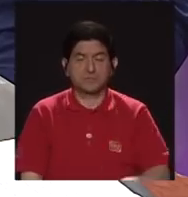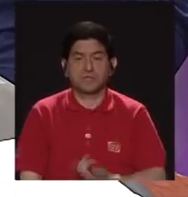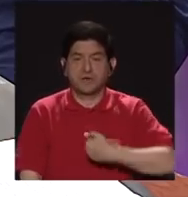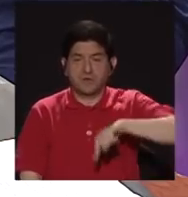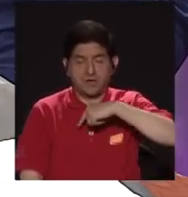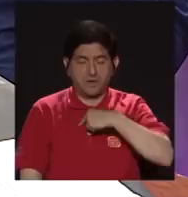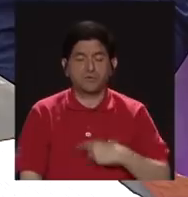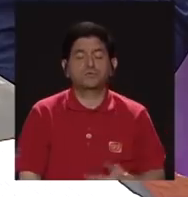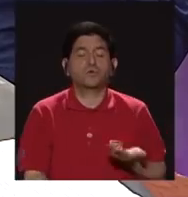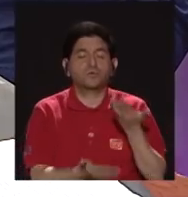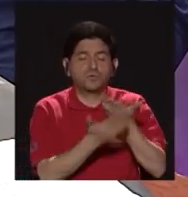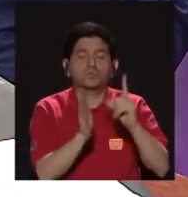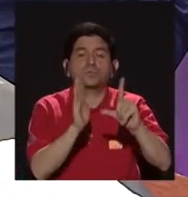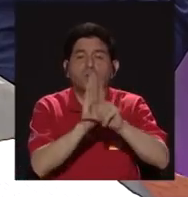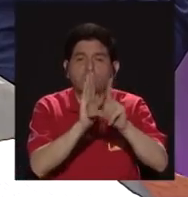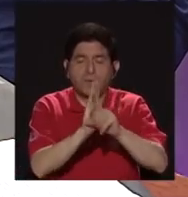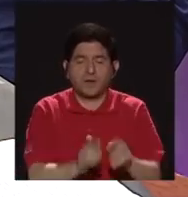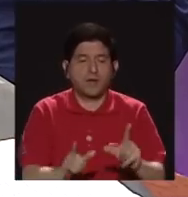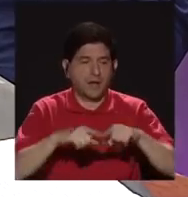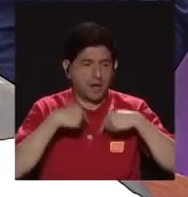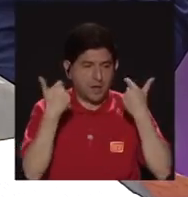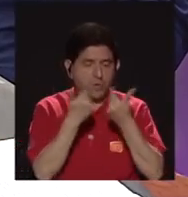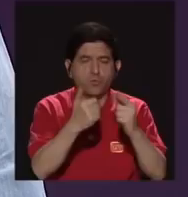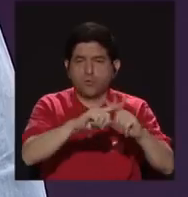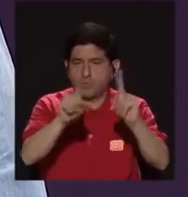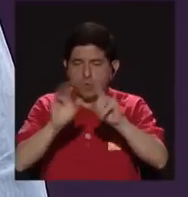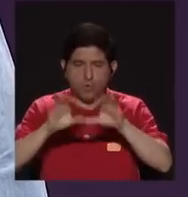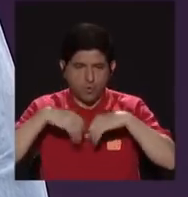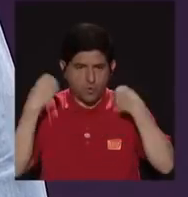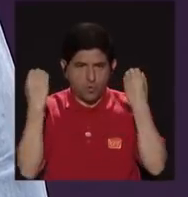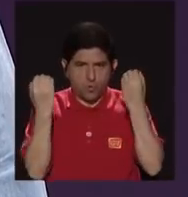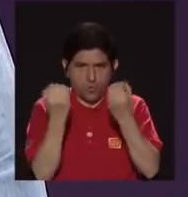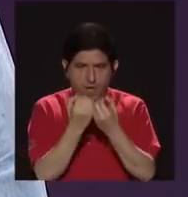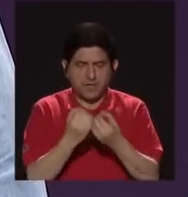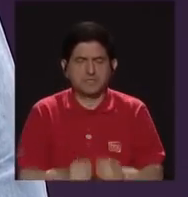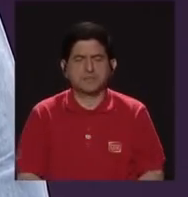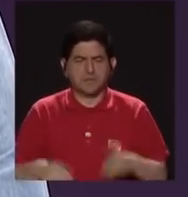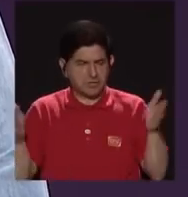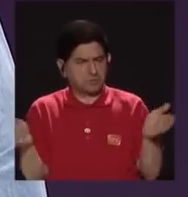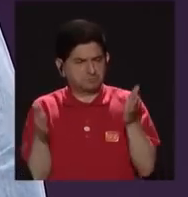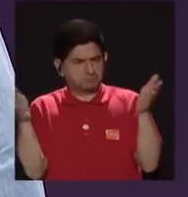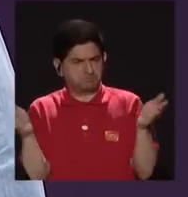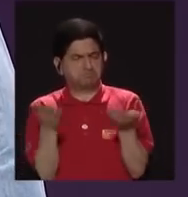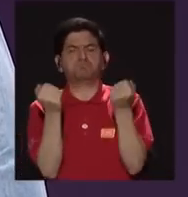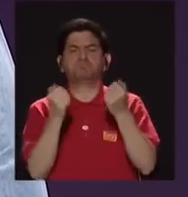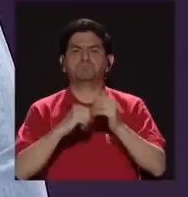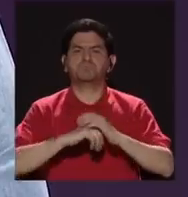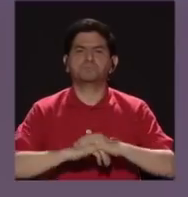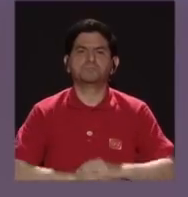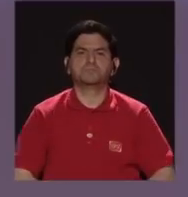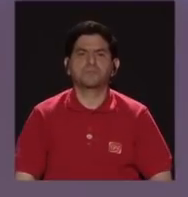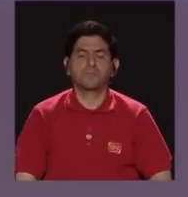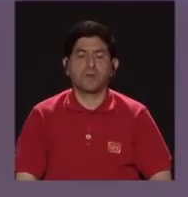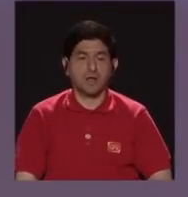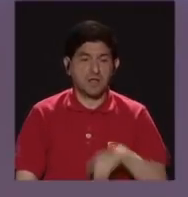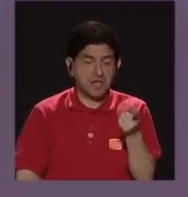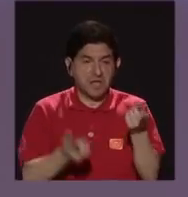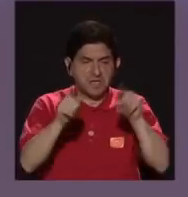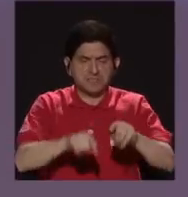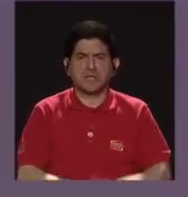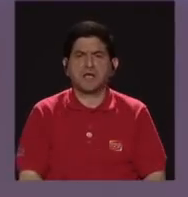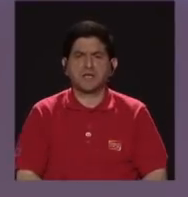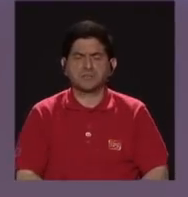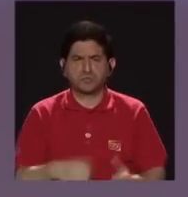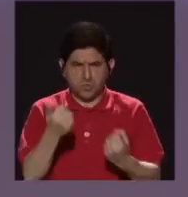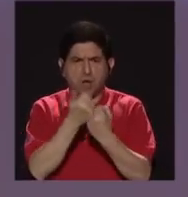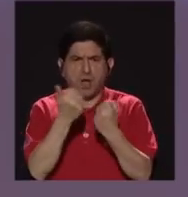planteando una ley, un grupo, las organizaciones, digamos, muy proactivas y ha recibido dictamen